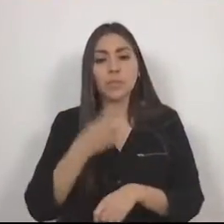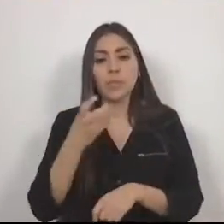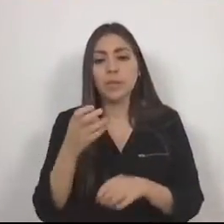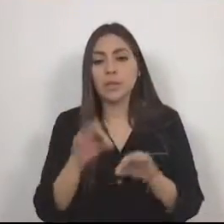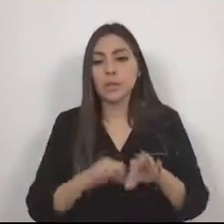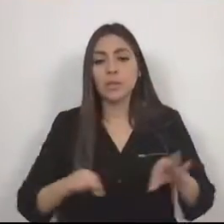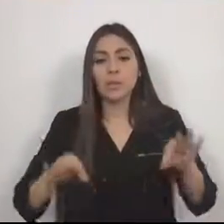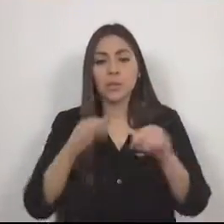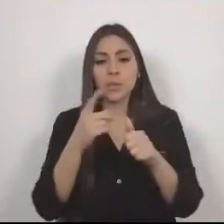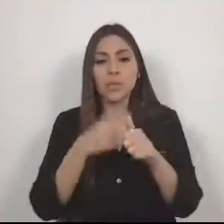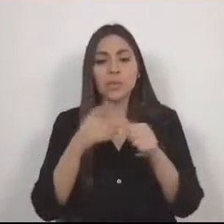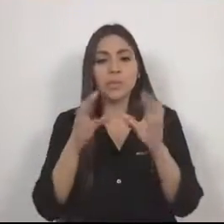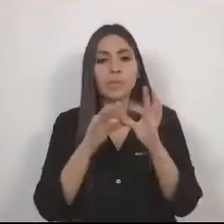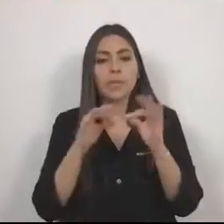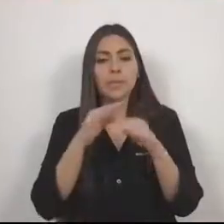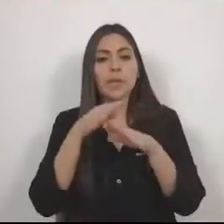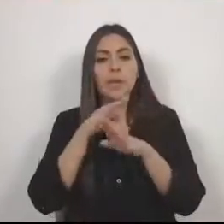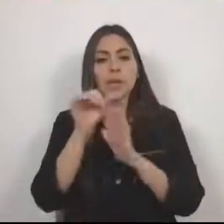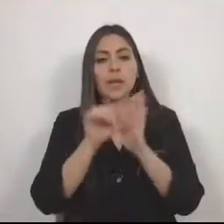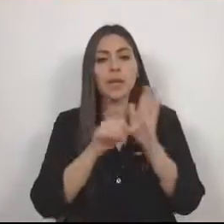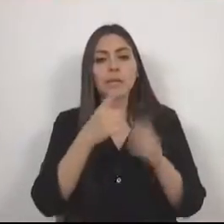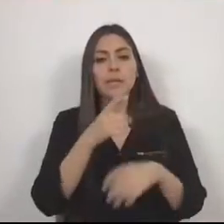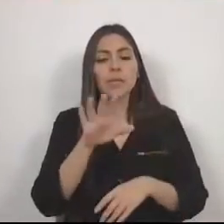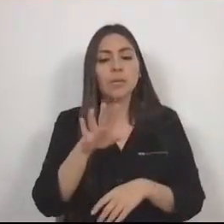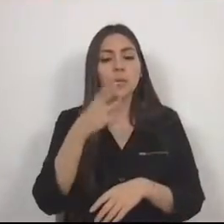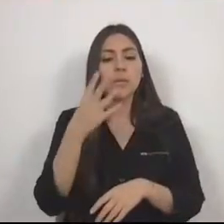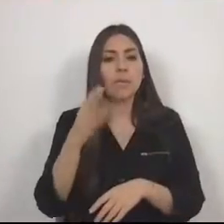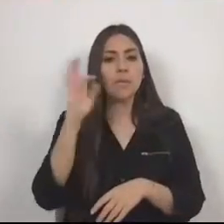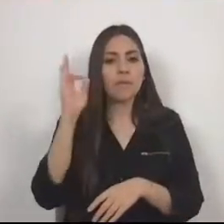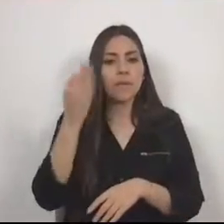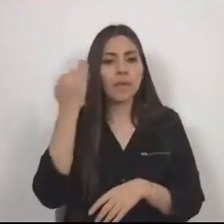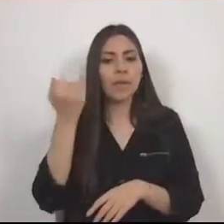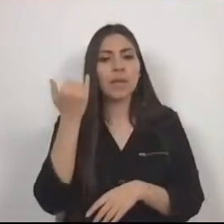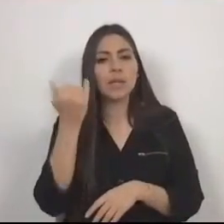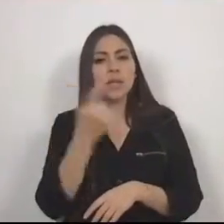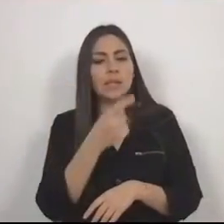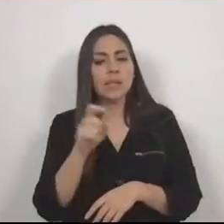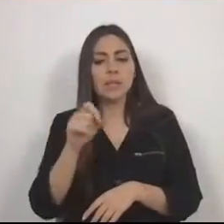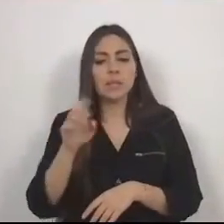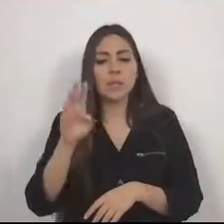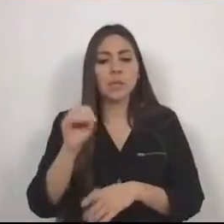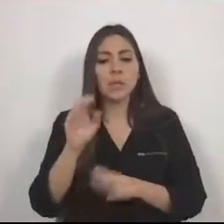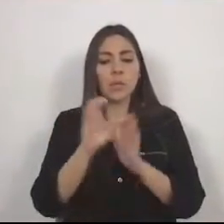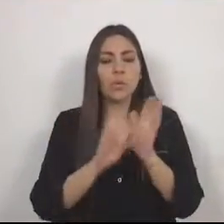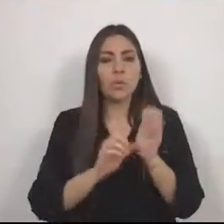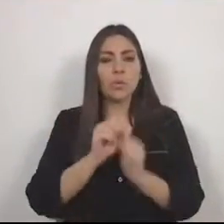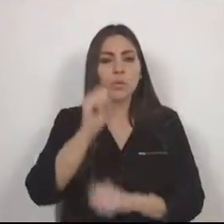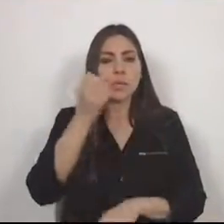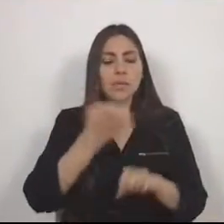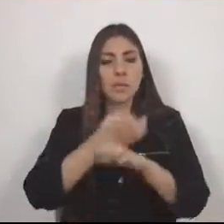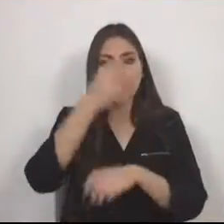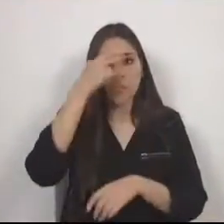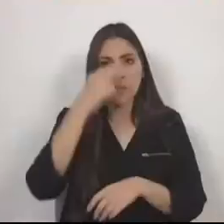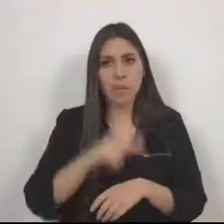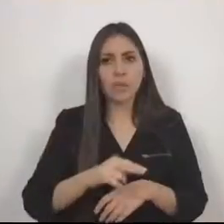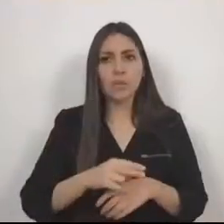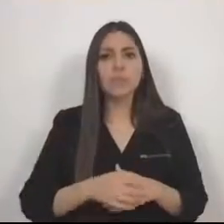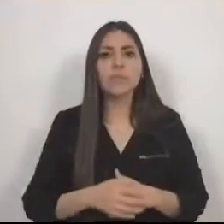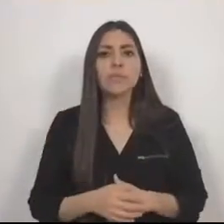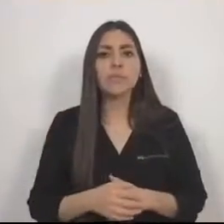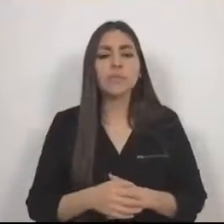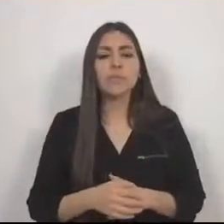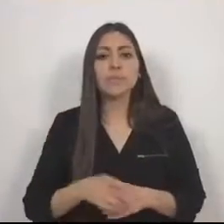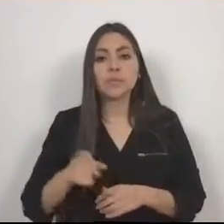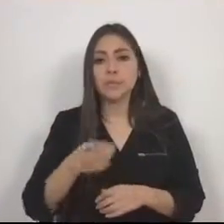134 constitucional federal y 129 de la Constitución Política del Estado Libre y Soberano de México, que cita